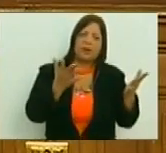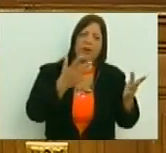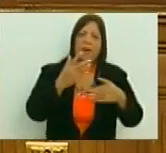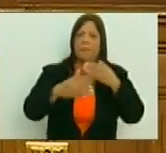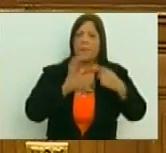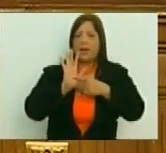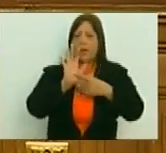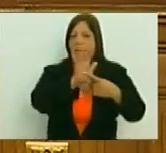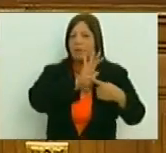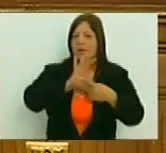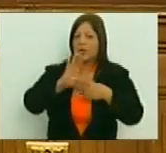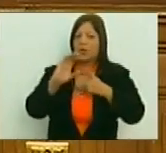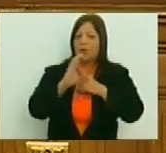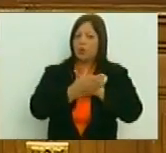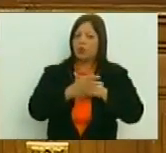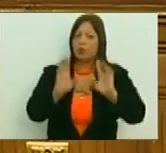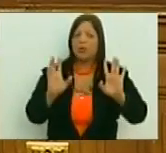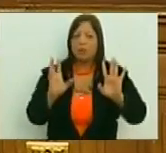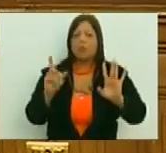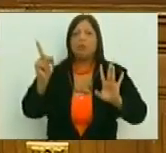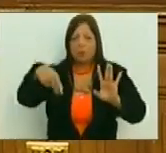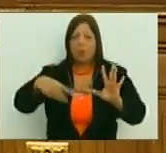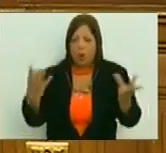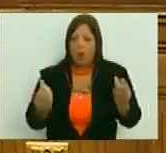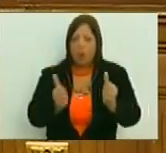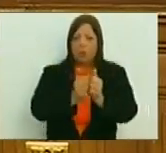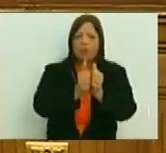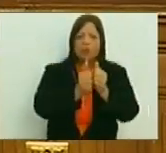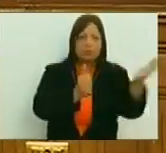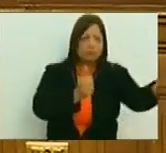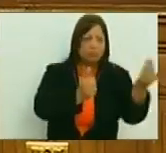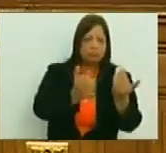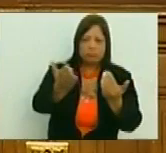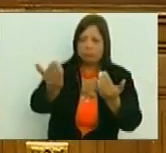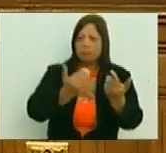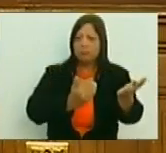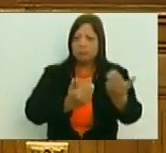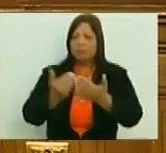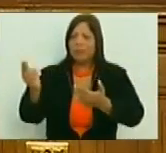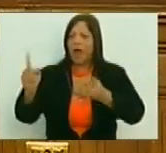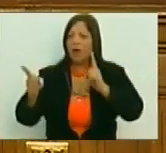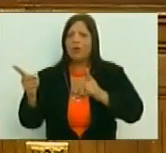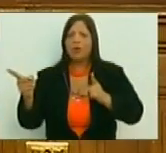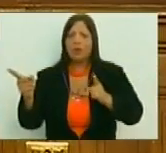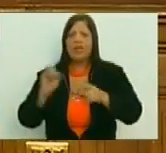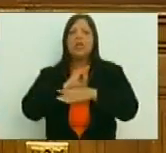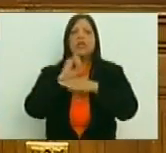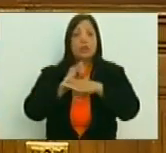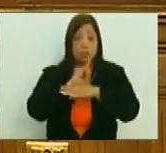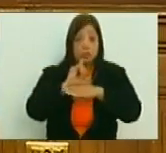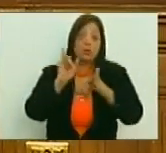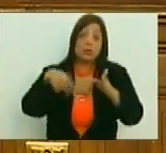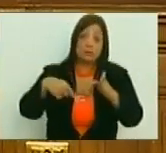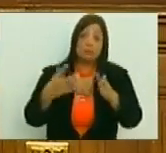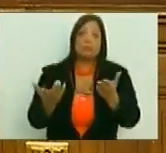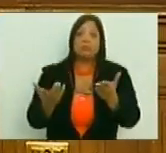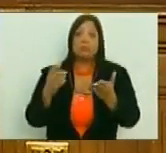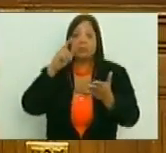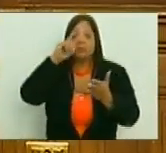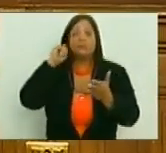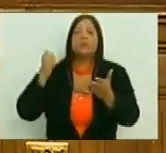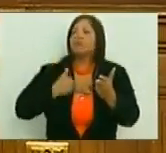expresiones culturales. Bueno, con ellos queremos andar. Y por supuesto, con las instituciones del Estado que